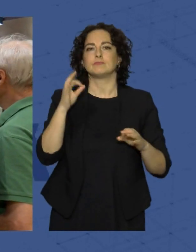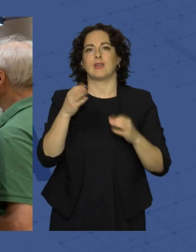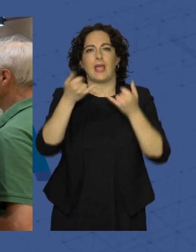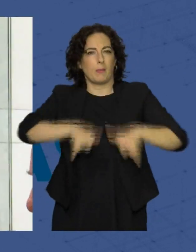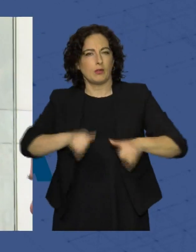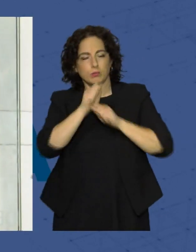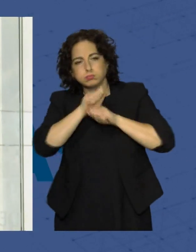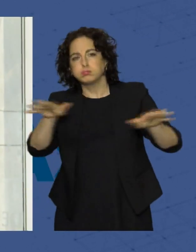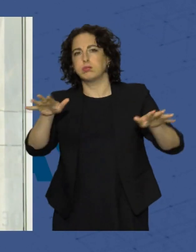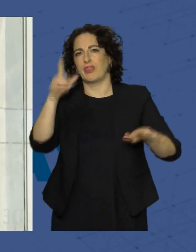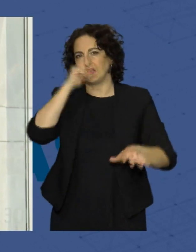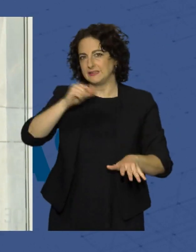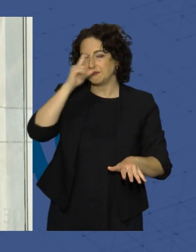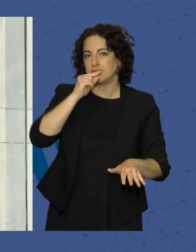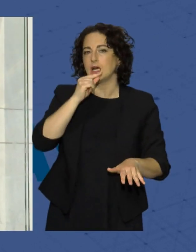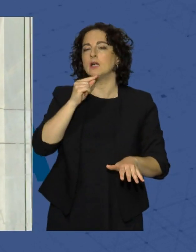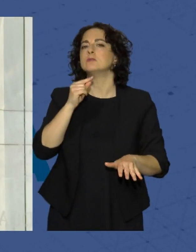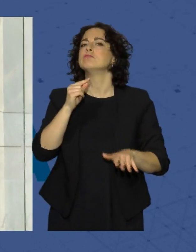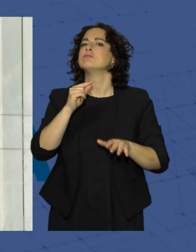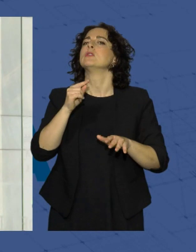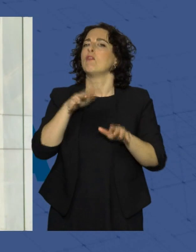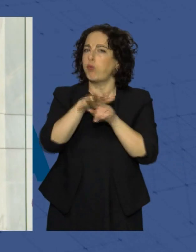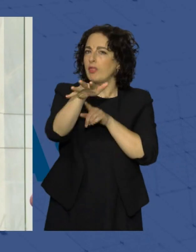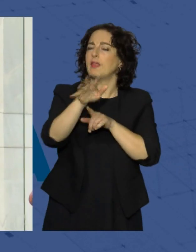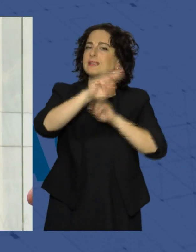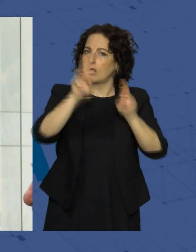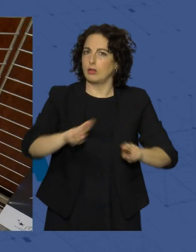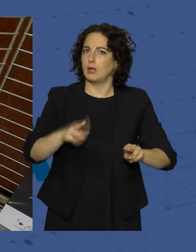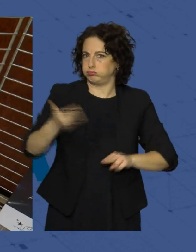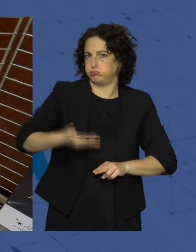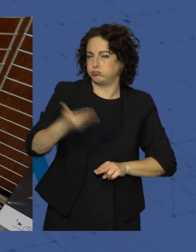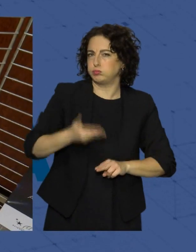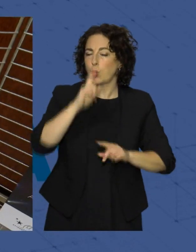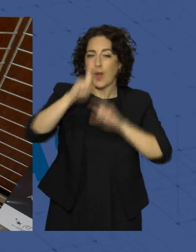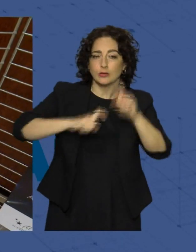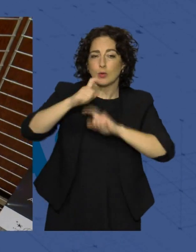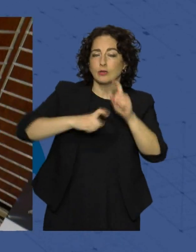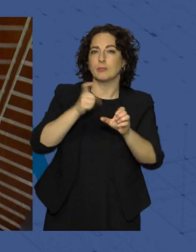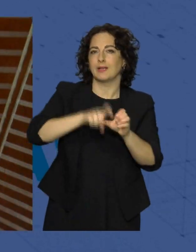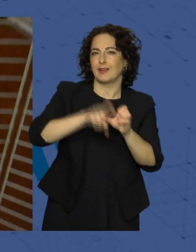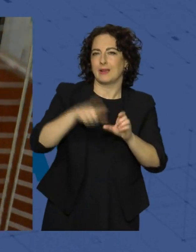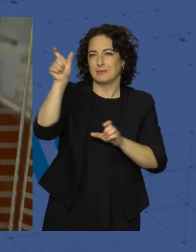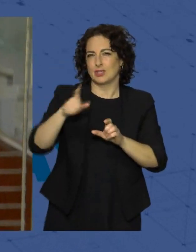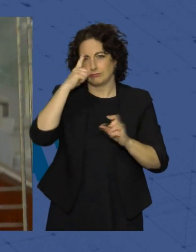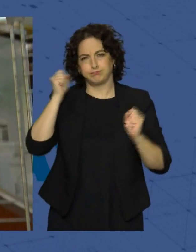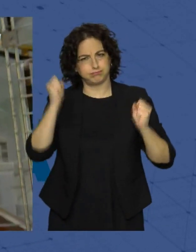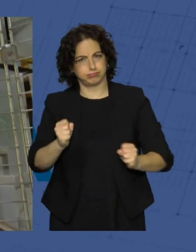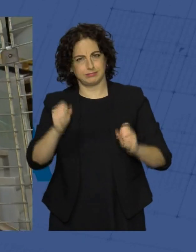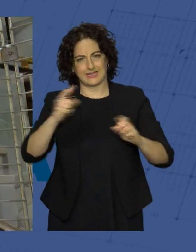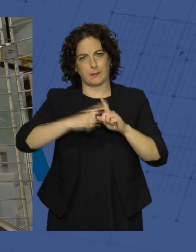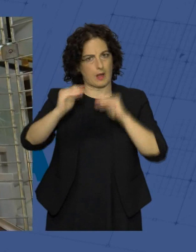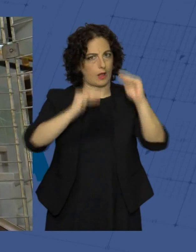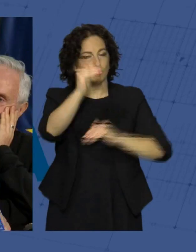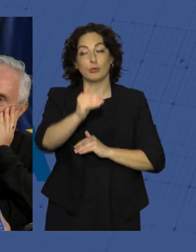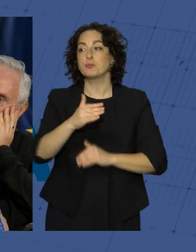de divulgación científica con gran repercusión a nivel internacional y en el que anualmente participan especialistas de alto nivel. Es un